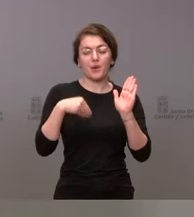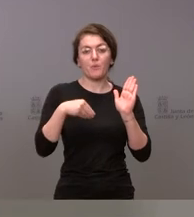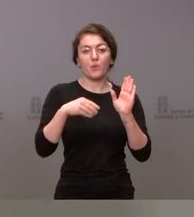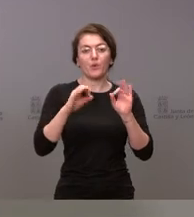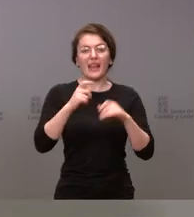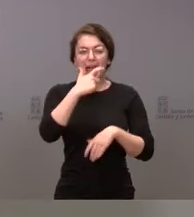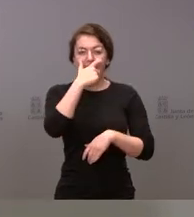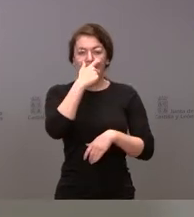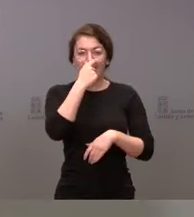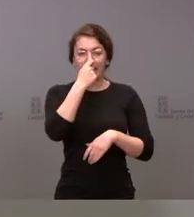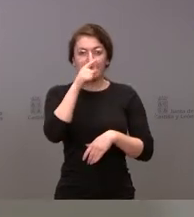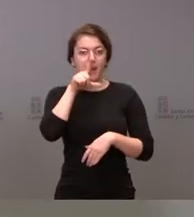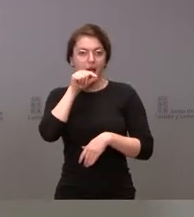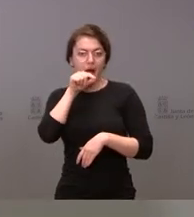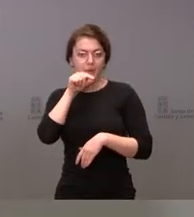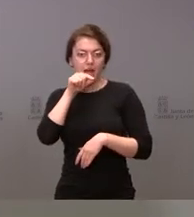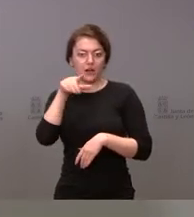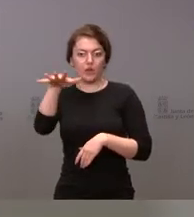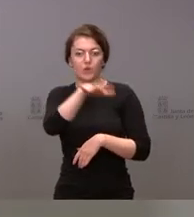sé si hay algo más que añadir.